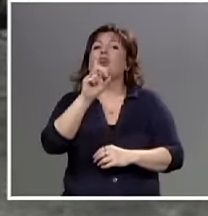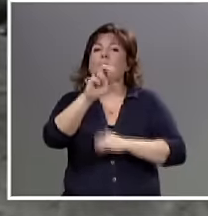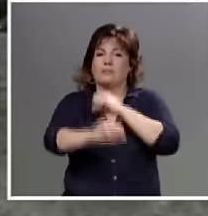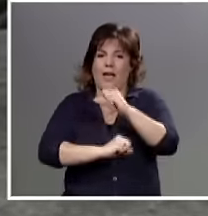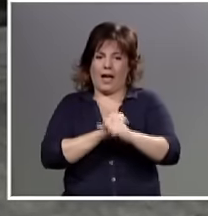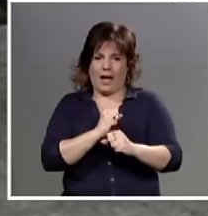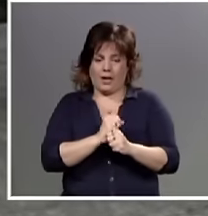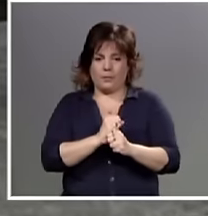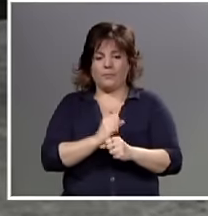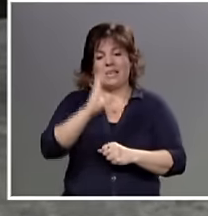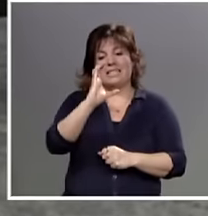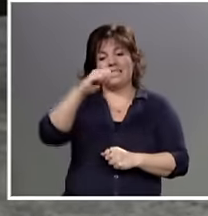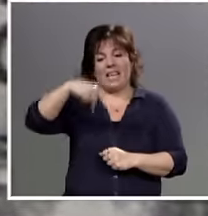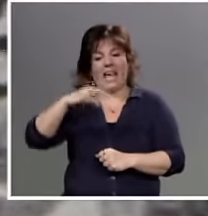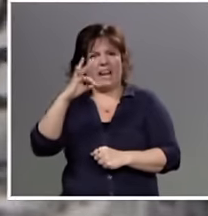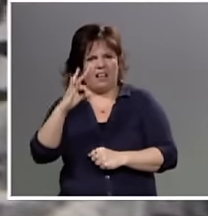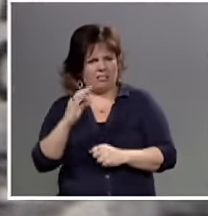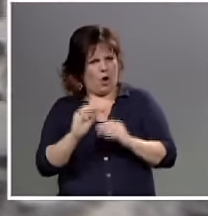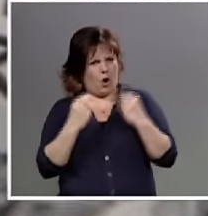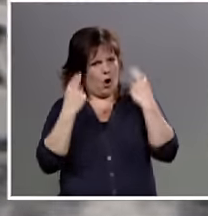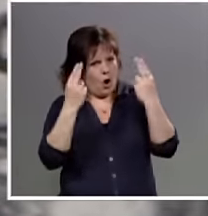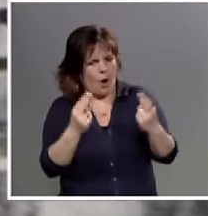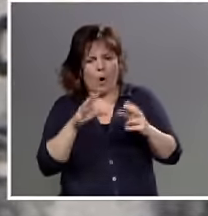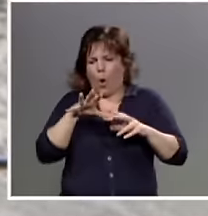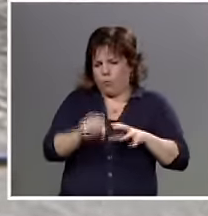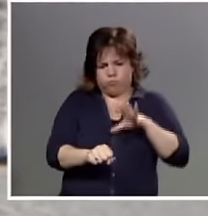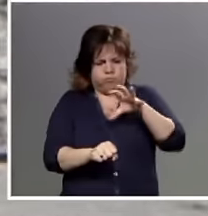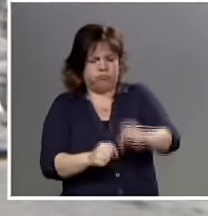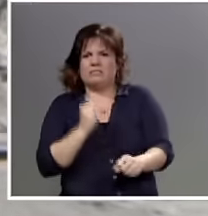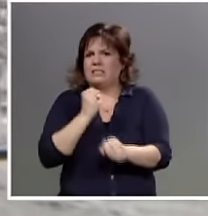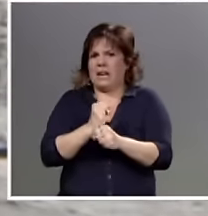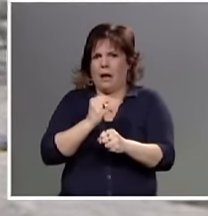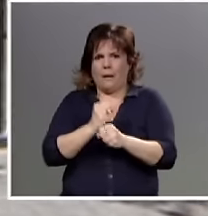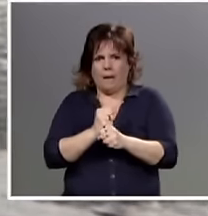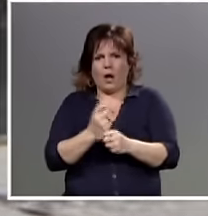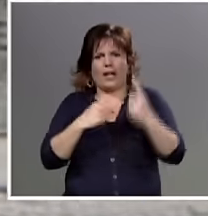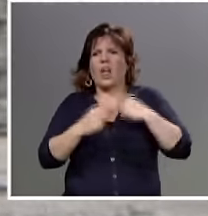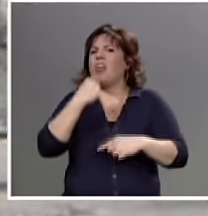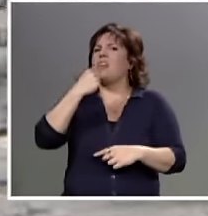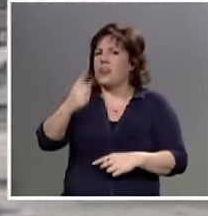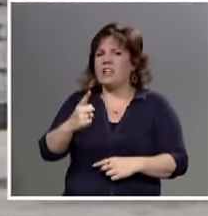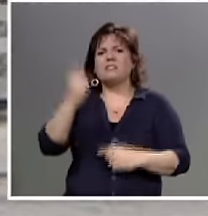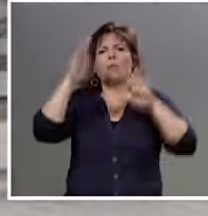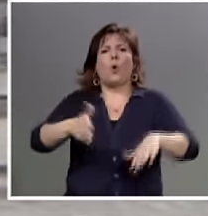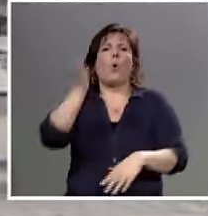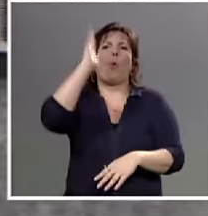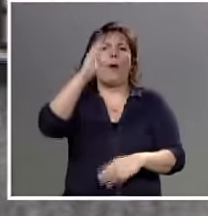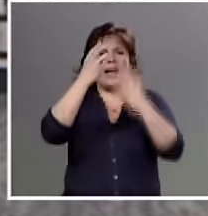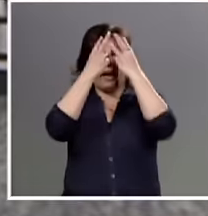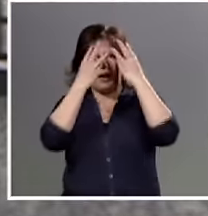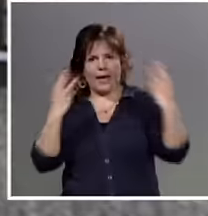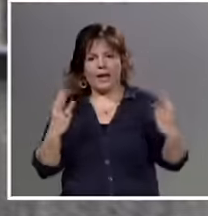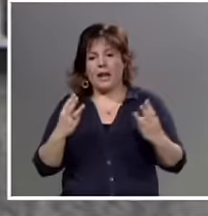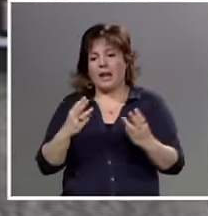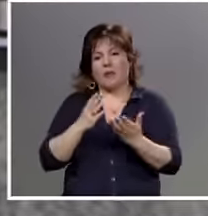La CNT responde al atropello ocupando los lugares de trabajo y decreta la heroica huelga general que se